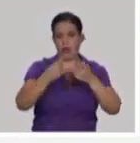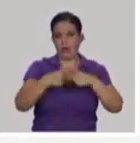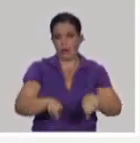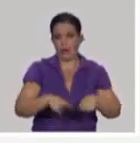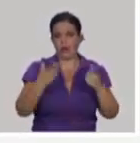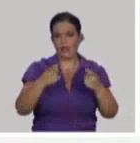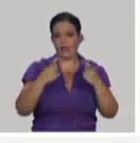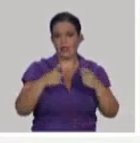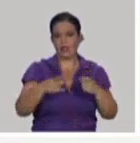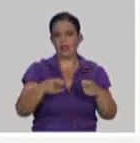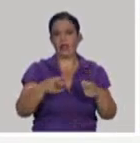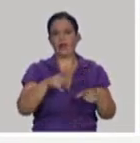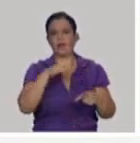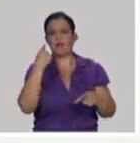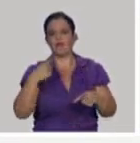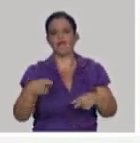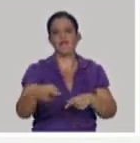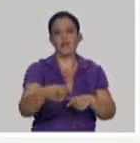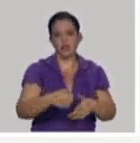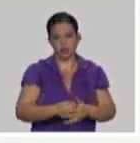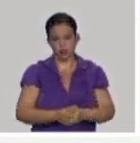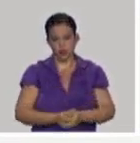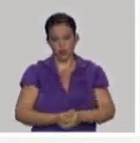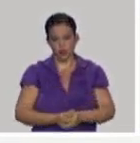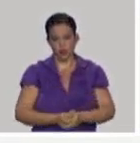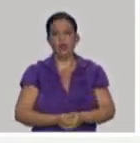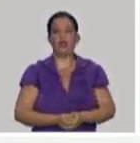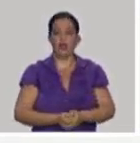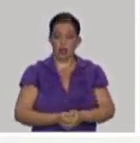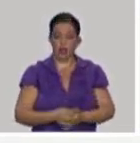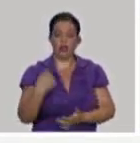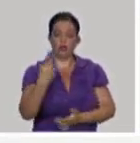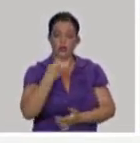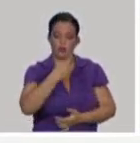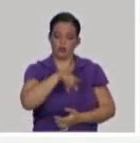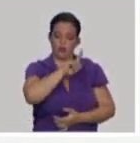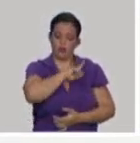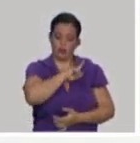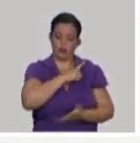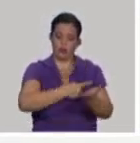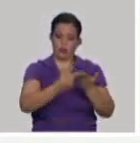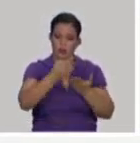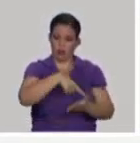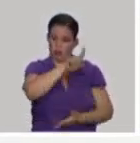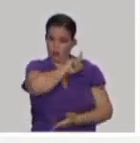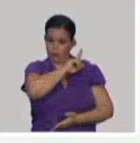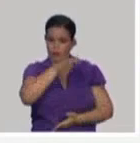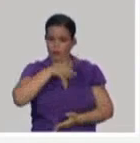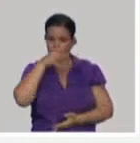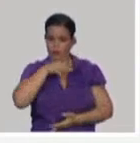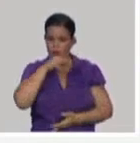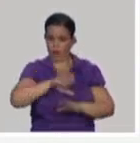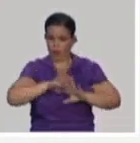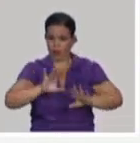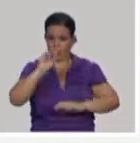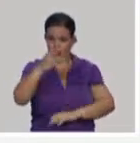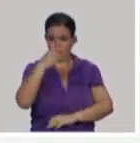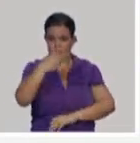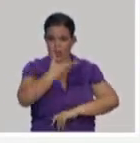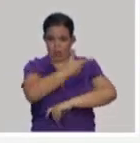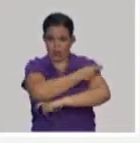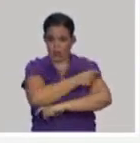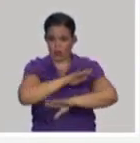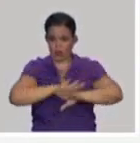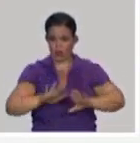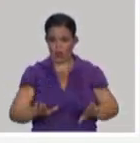semana pasada cuán importante y cuán contentos estamos de ver que después de administrada la tercera dosis, que implica completar el